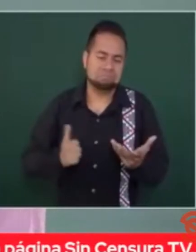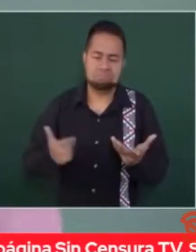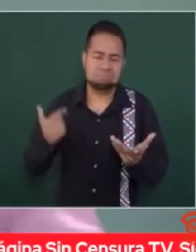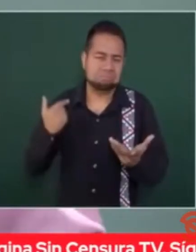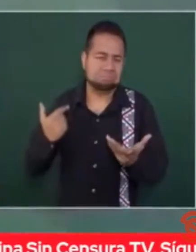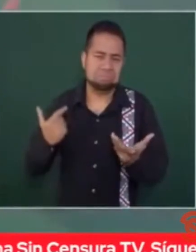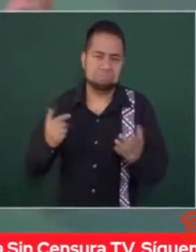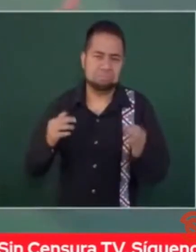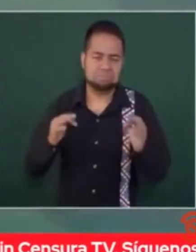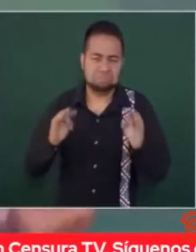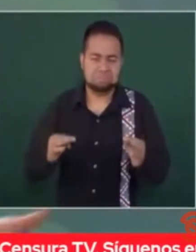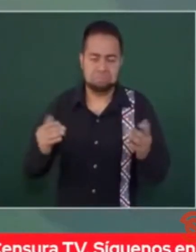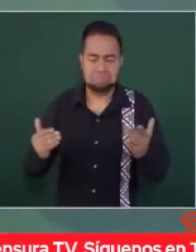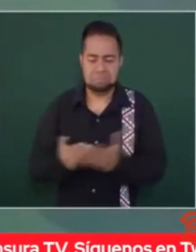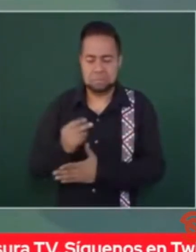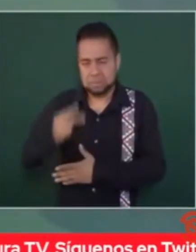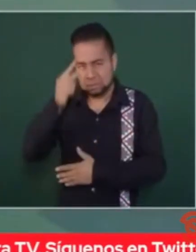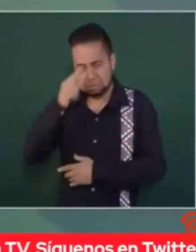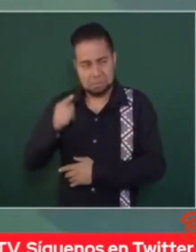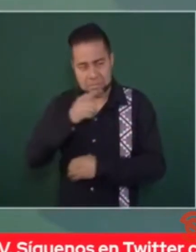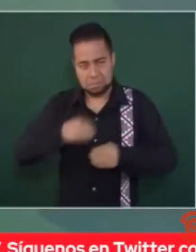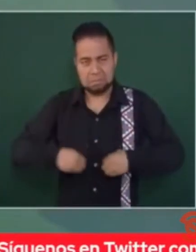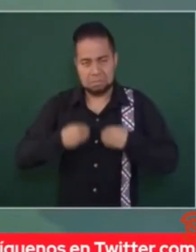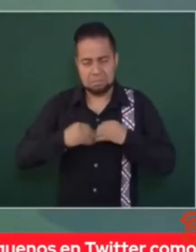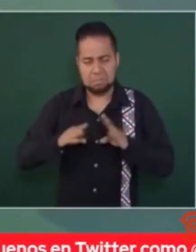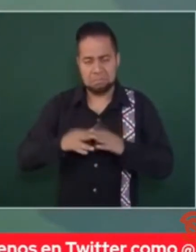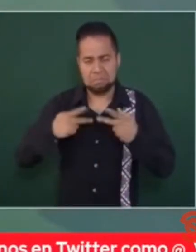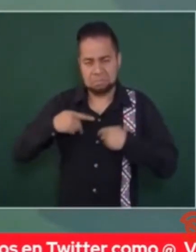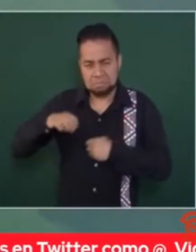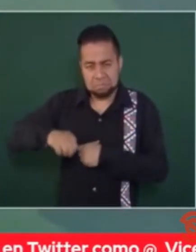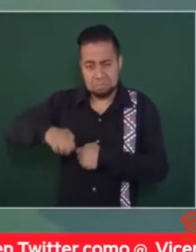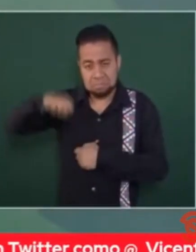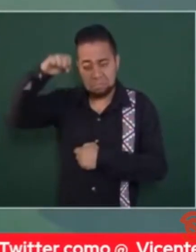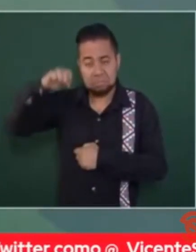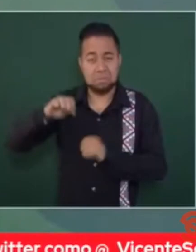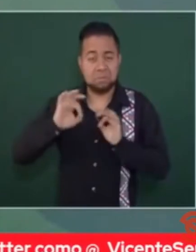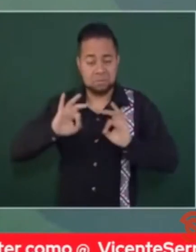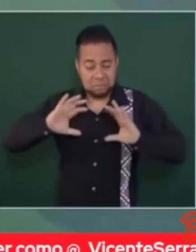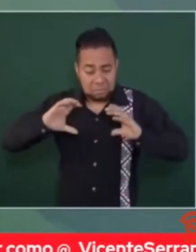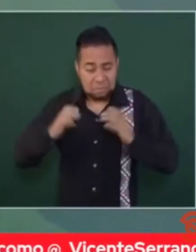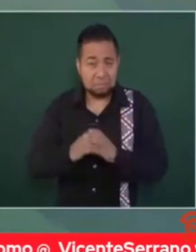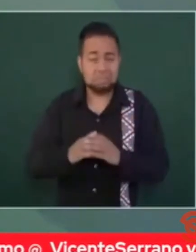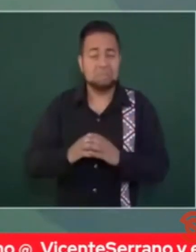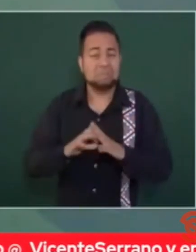La población de origen mexicanos son 40 millones.